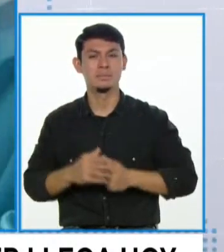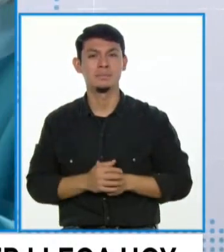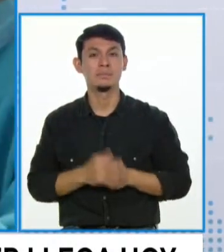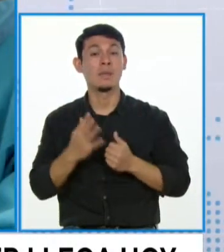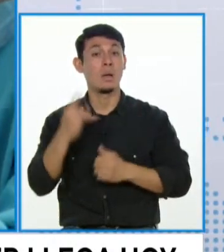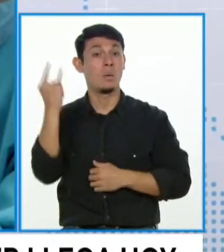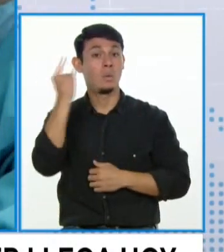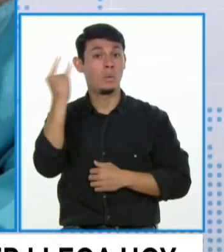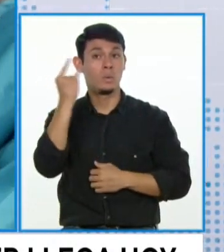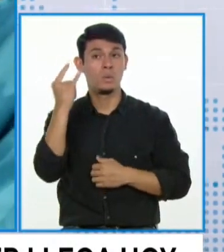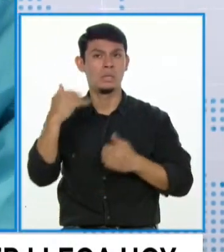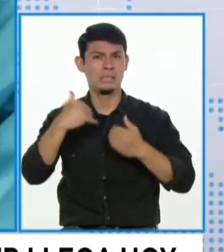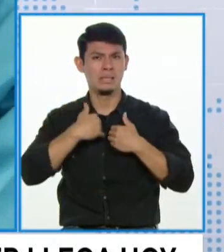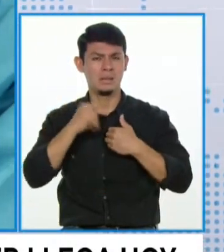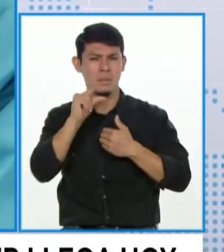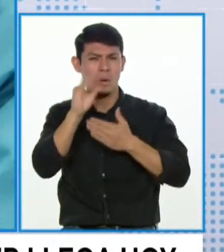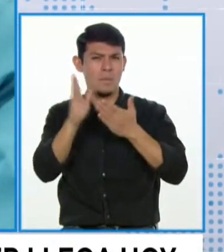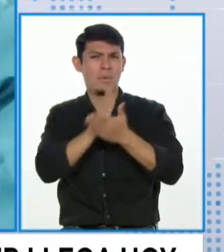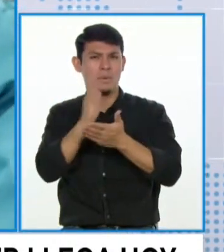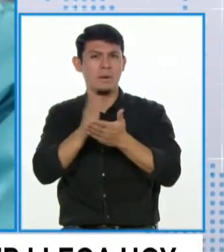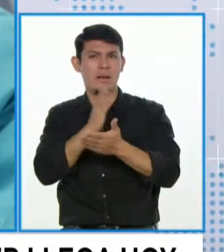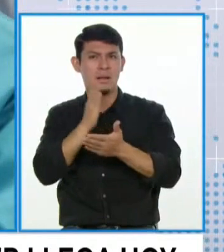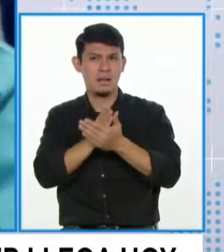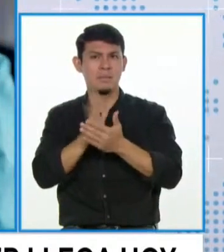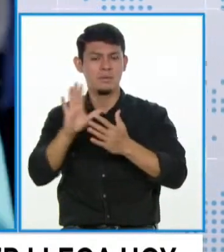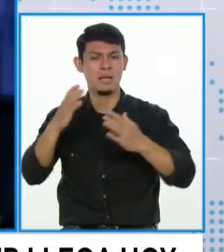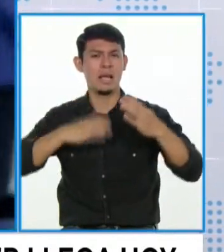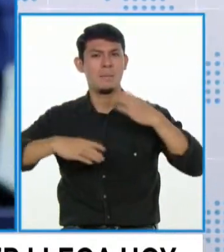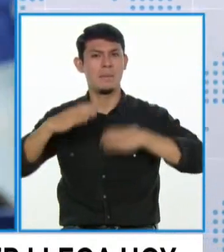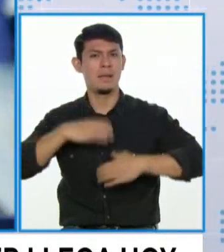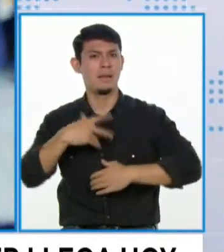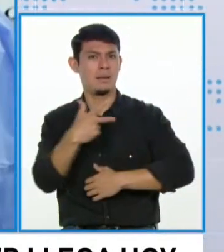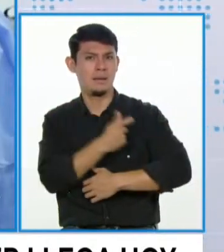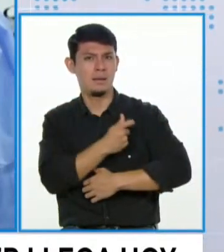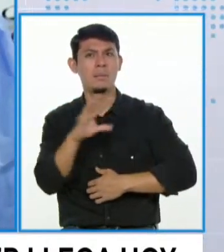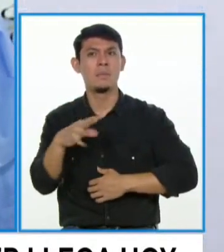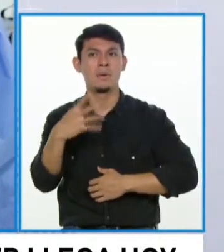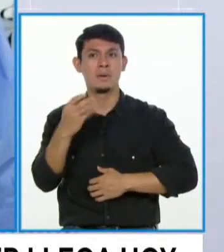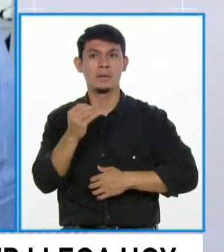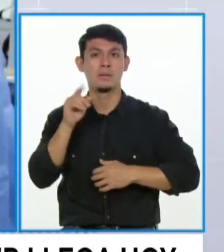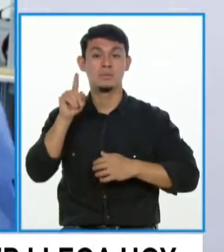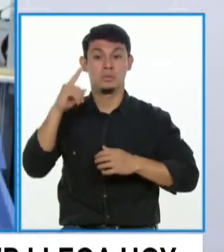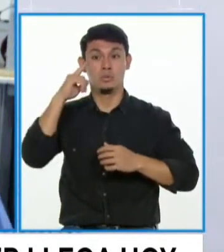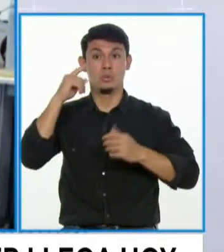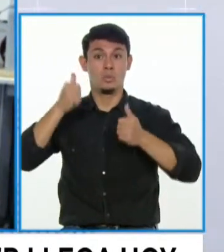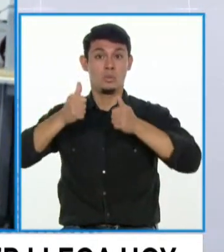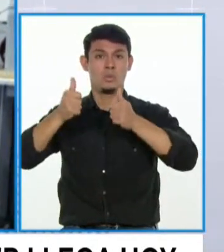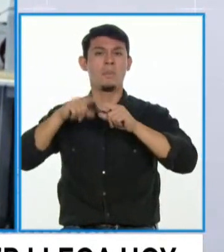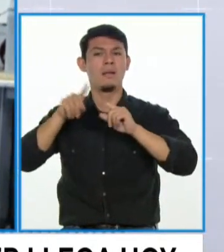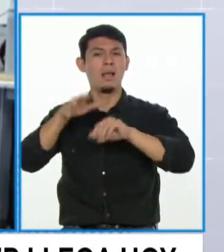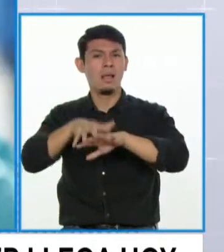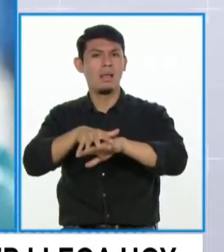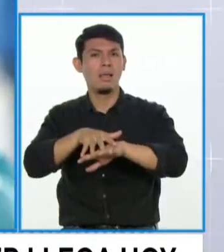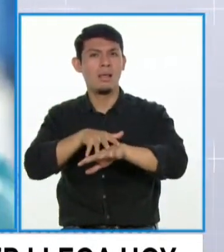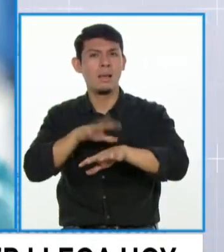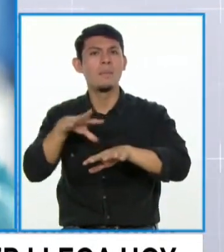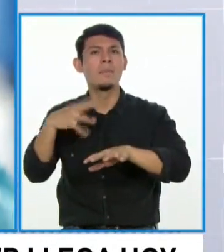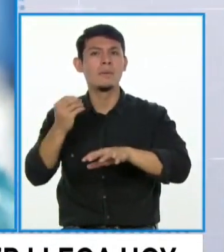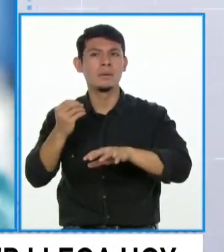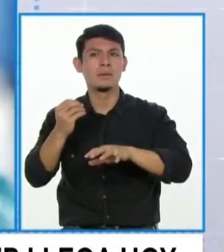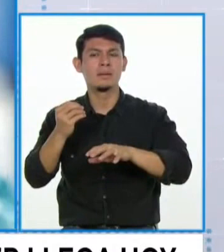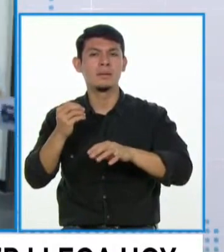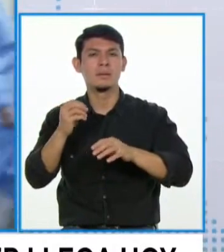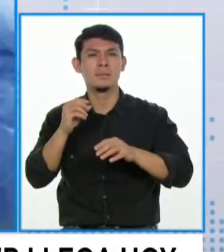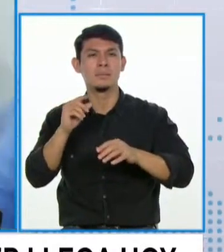Estados Unidos tiene un serio problema con su campaña de vacunación porque a pesar de sus expectativas, no muy lento, porque esta vacuna es muy difícil de